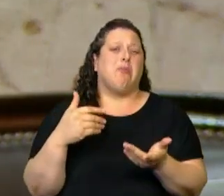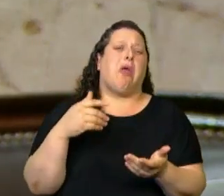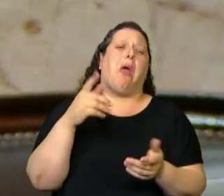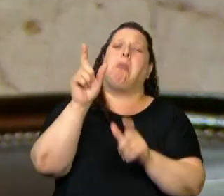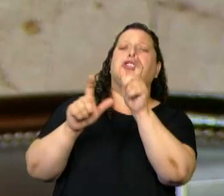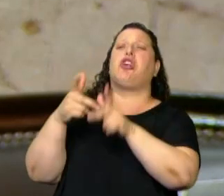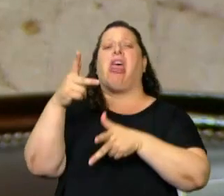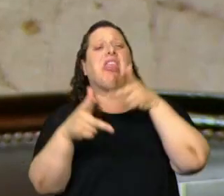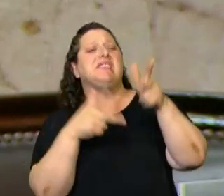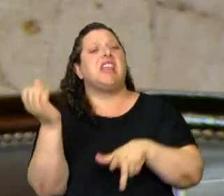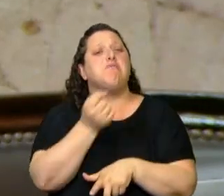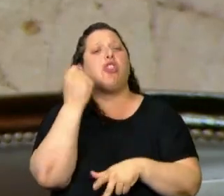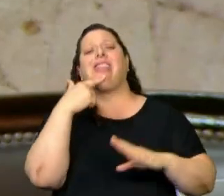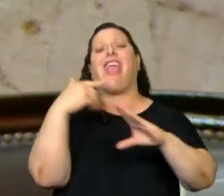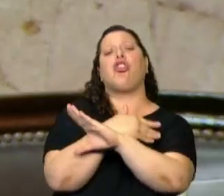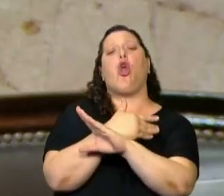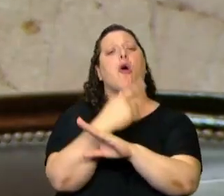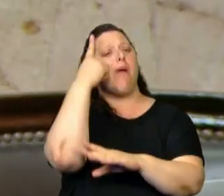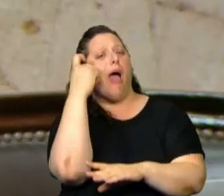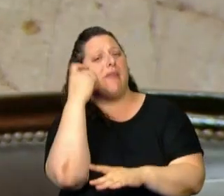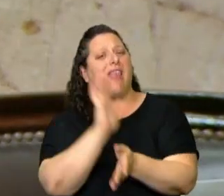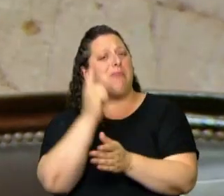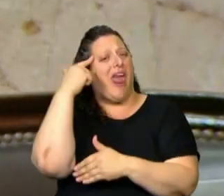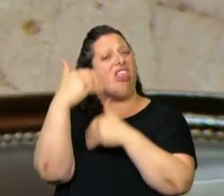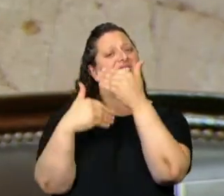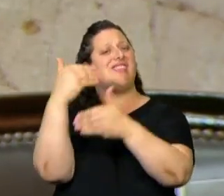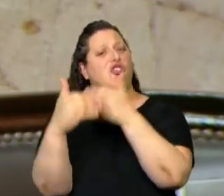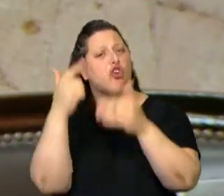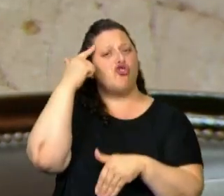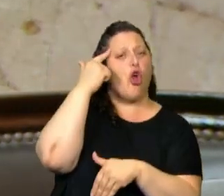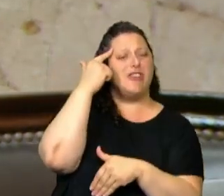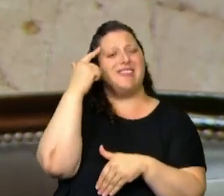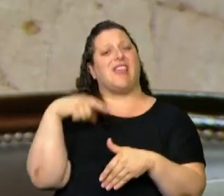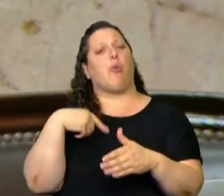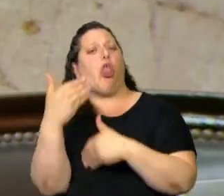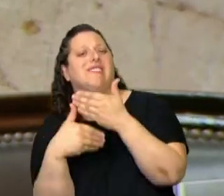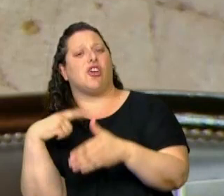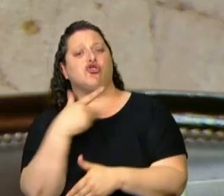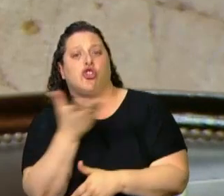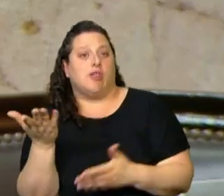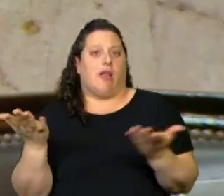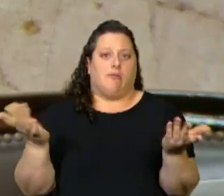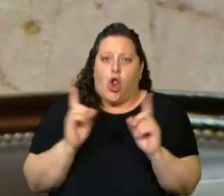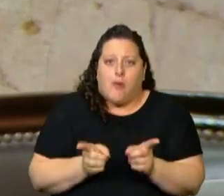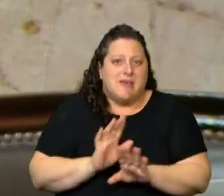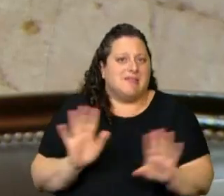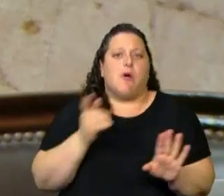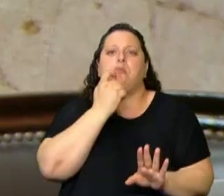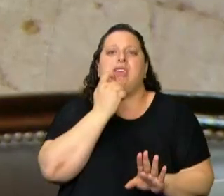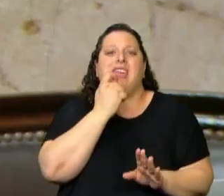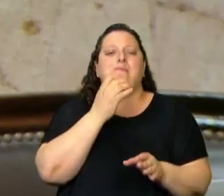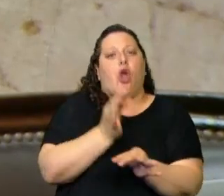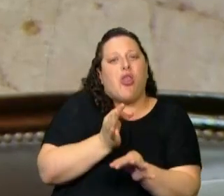el desarrollo cognitivo y social. Bueno, claramente si incorporamos la lengua de señas de manera obligatoria desde la educación inicial